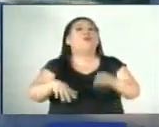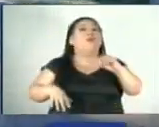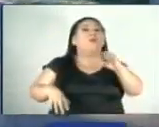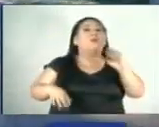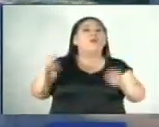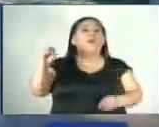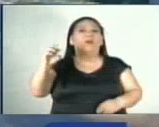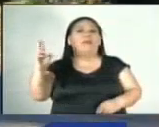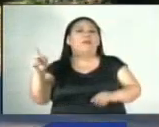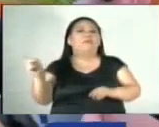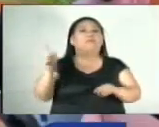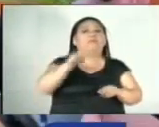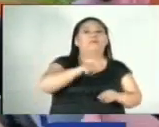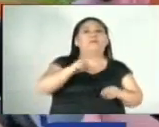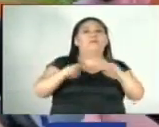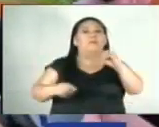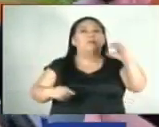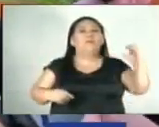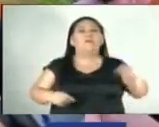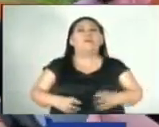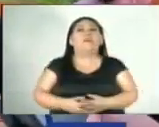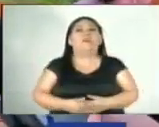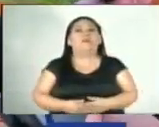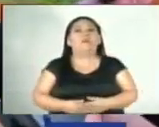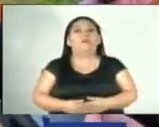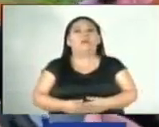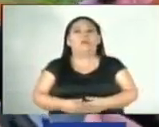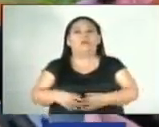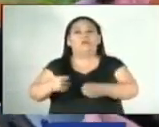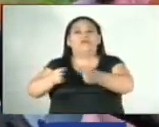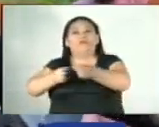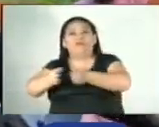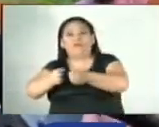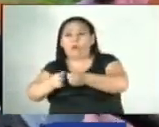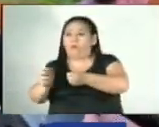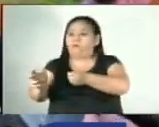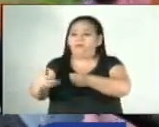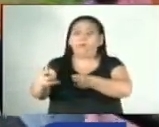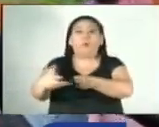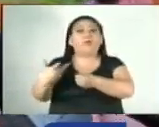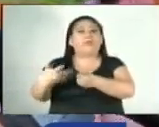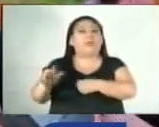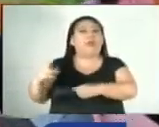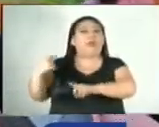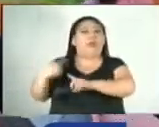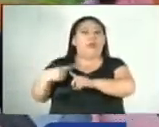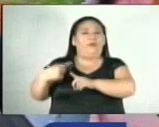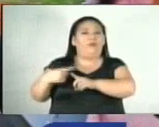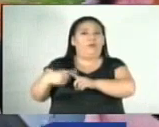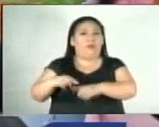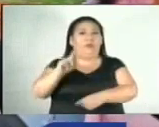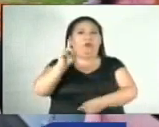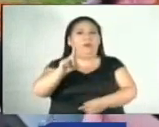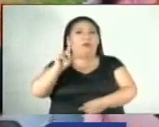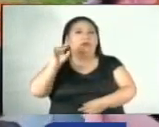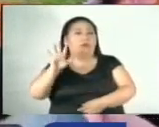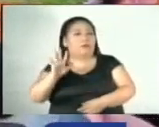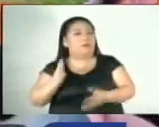y viceversa. Hay maquinaria que el día 15 de abril, a más tardar, va a estar